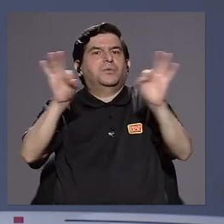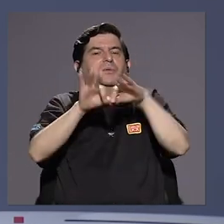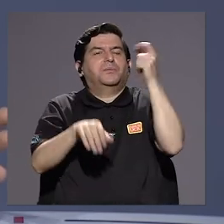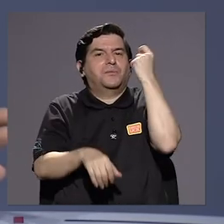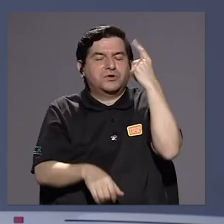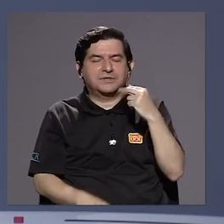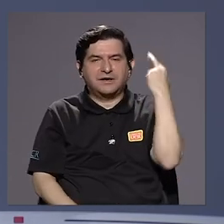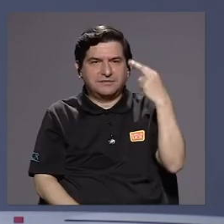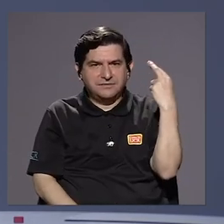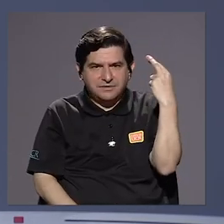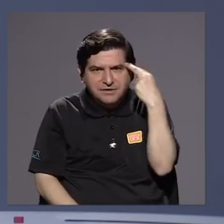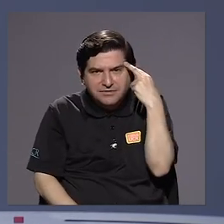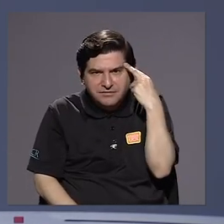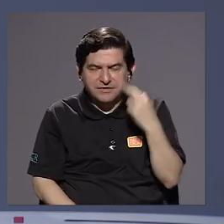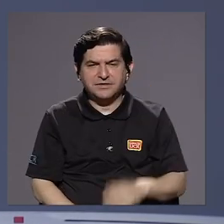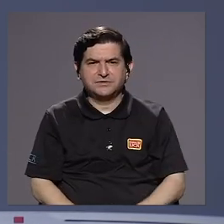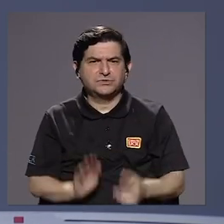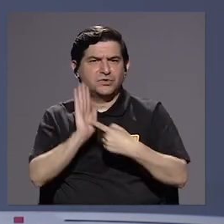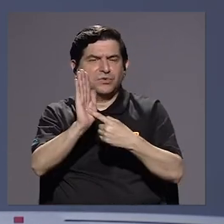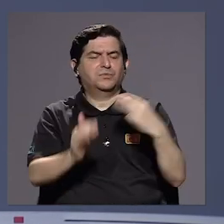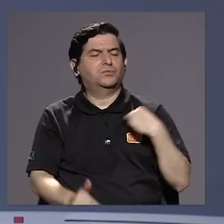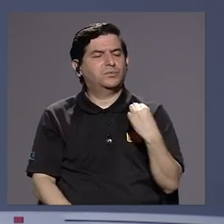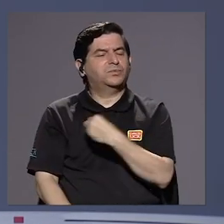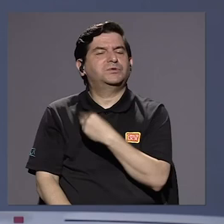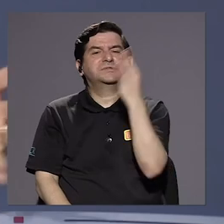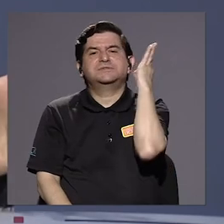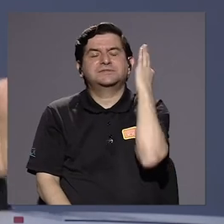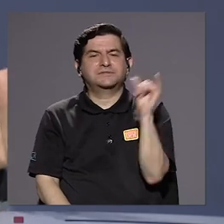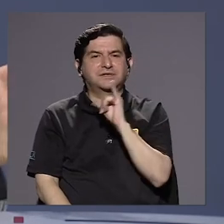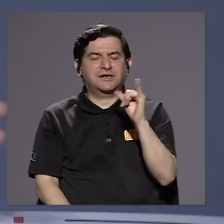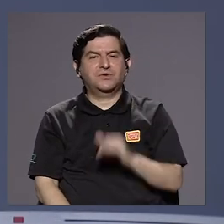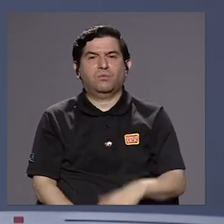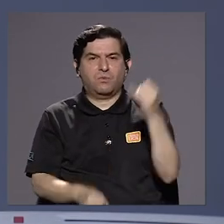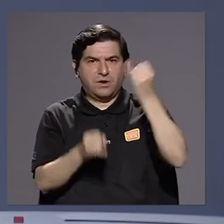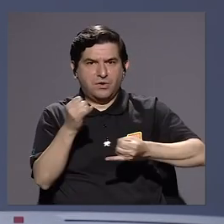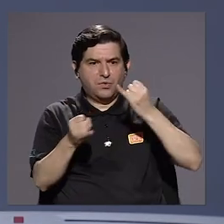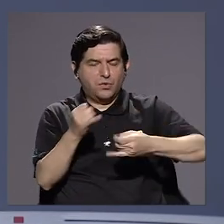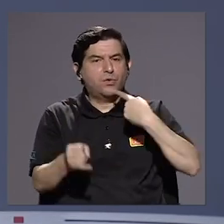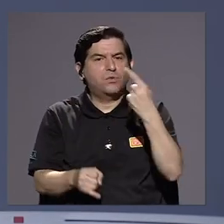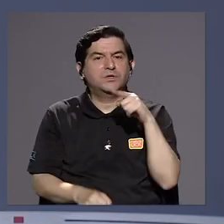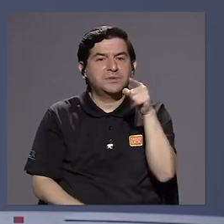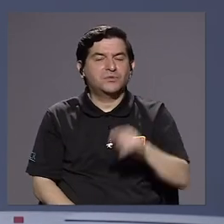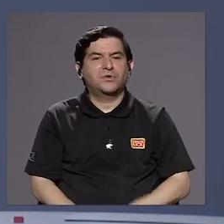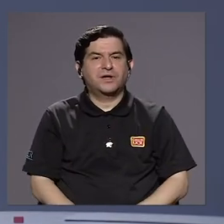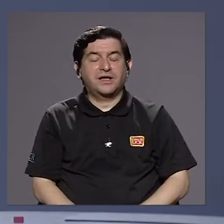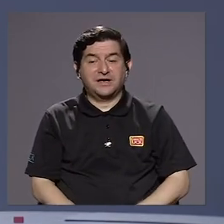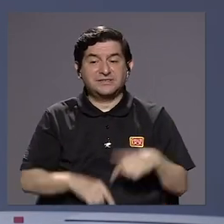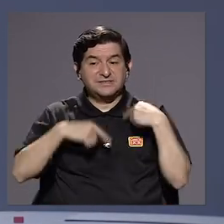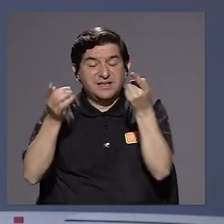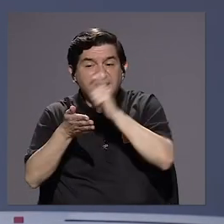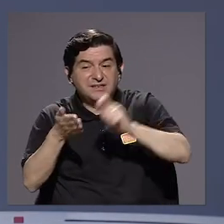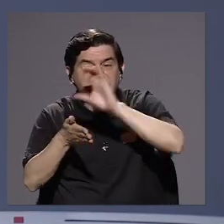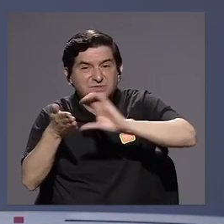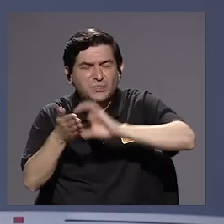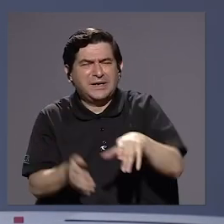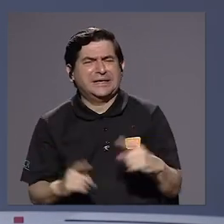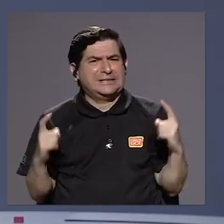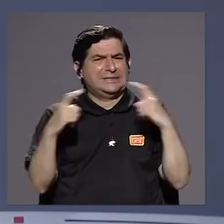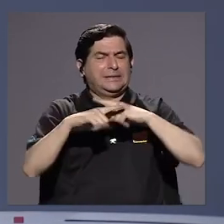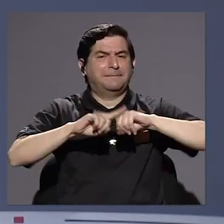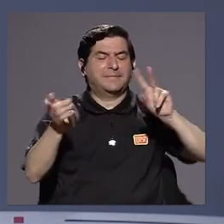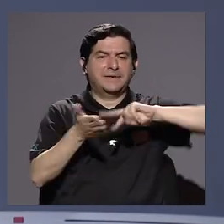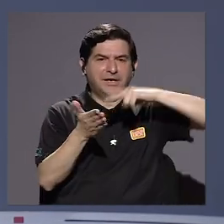entender estas reflexiones que nos presentaba hoy la ministra y también esto último que decía, que esa presencialidad va a ser muy compleja pero también va a